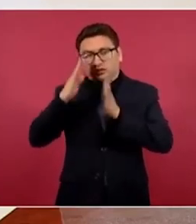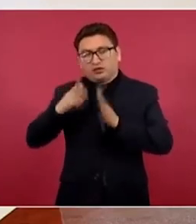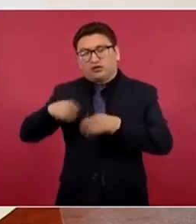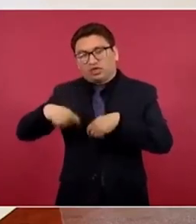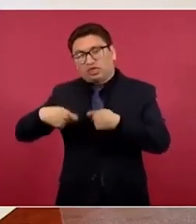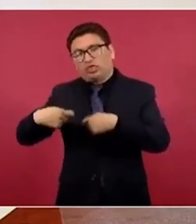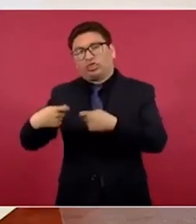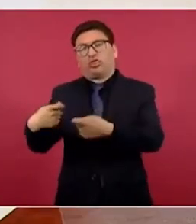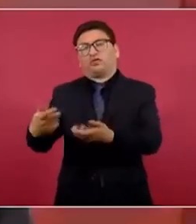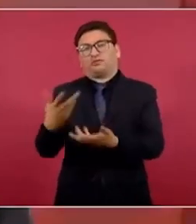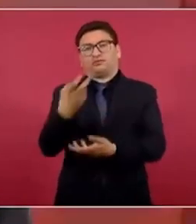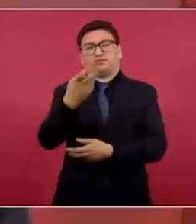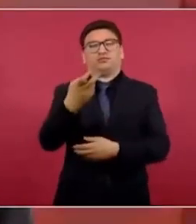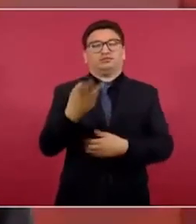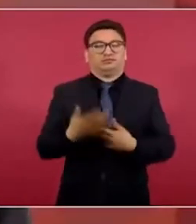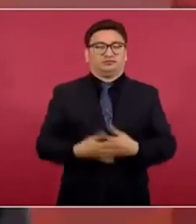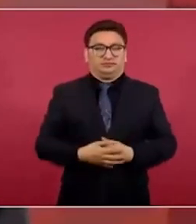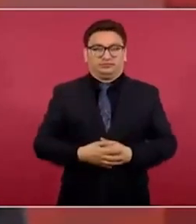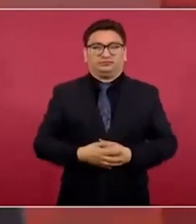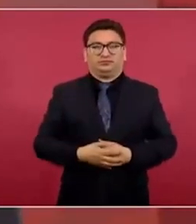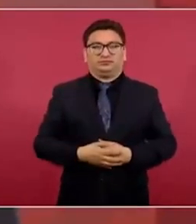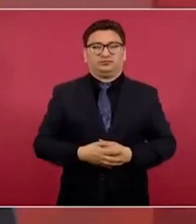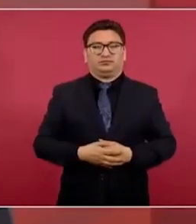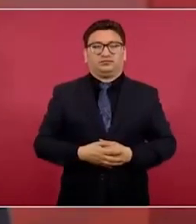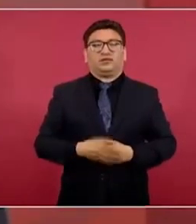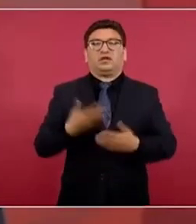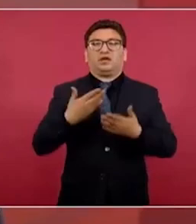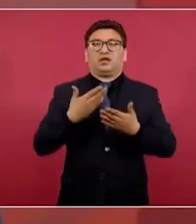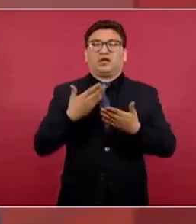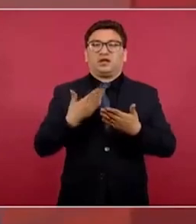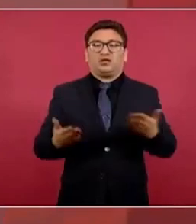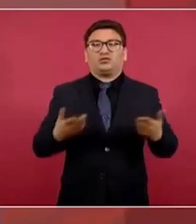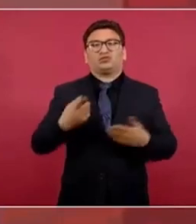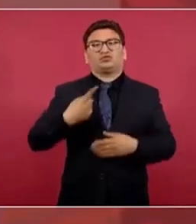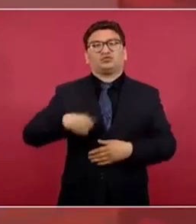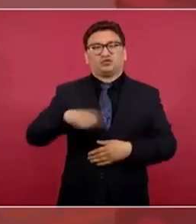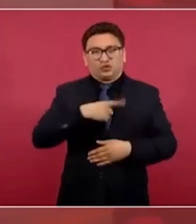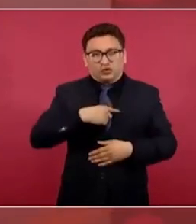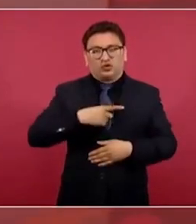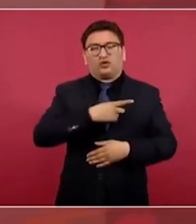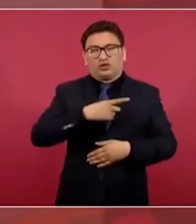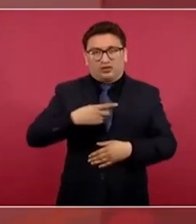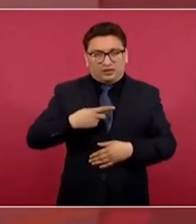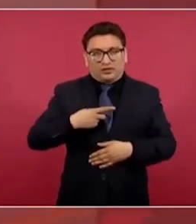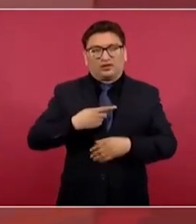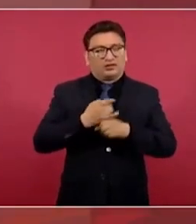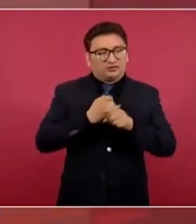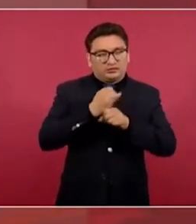Entonces, hay que estar agitando